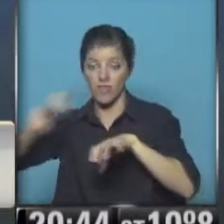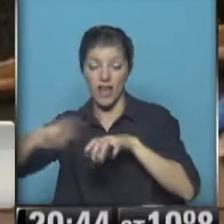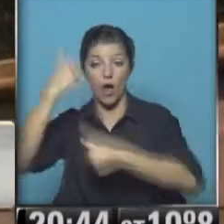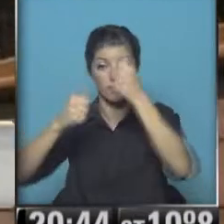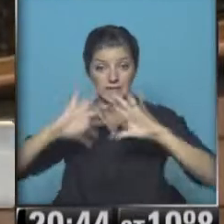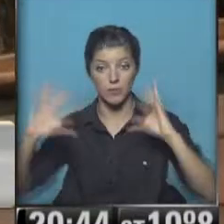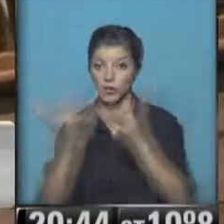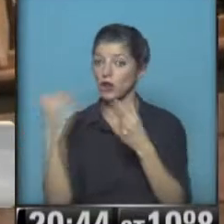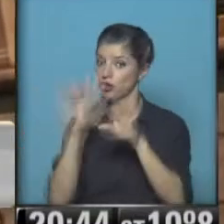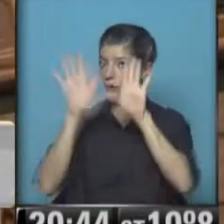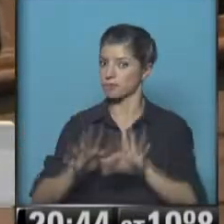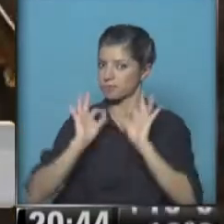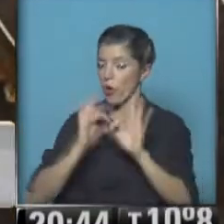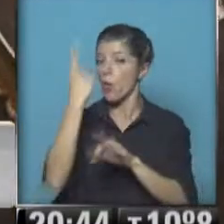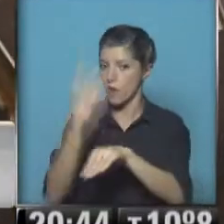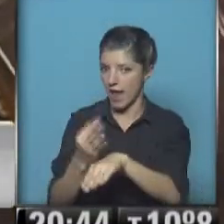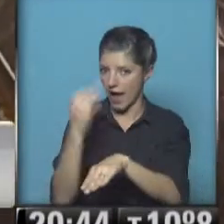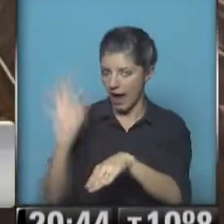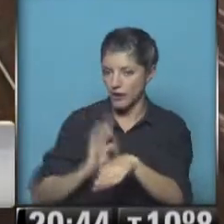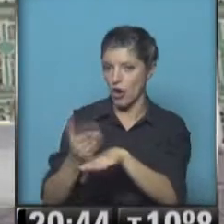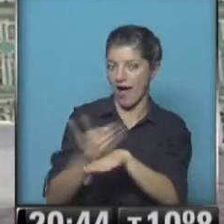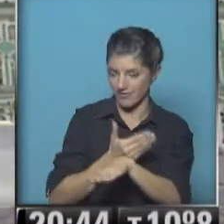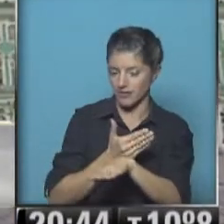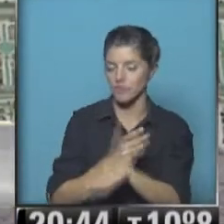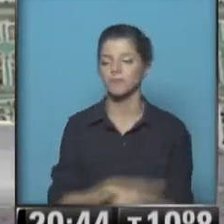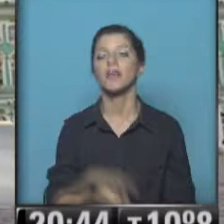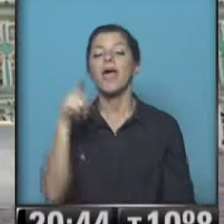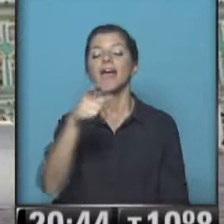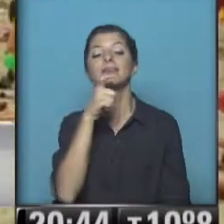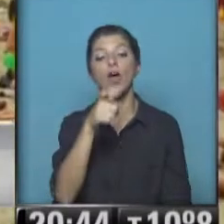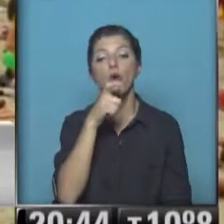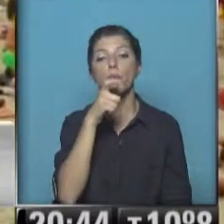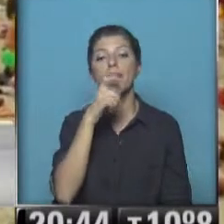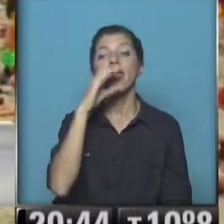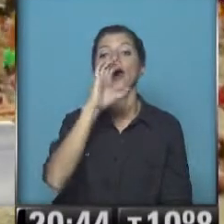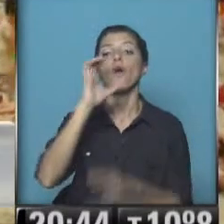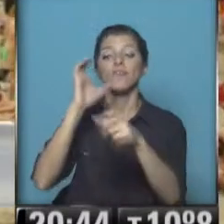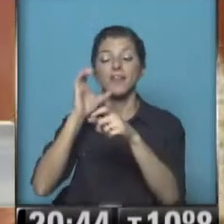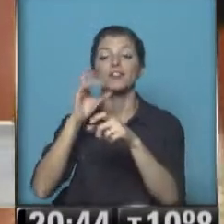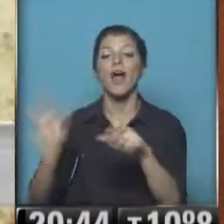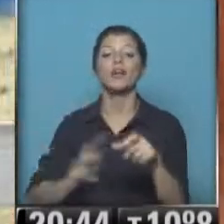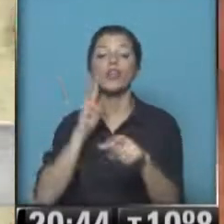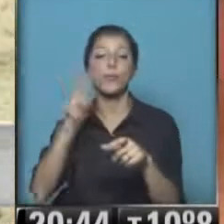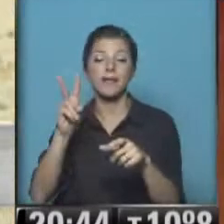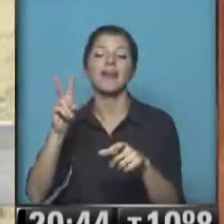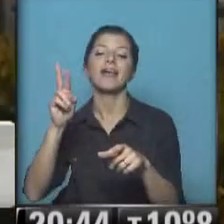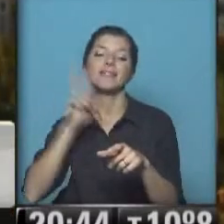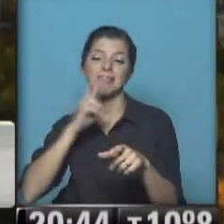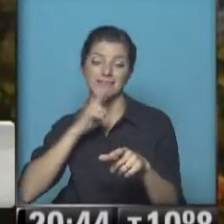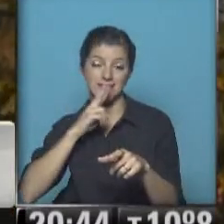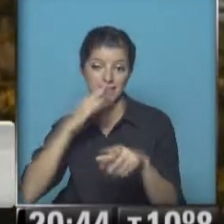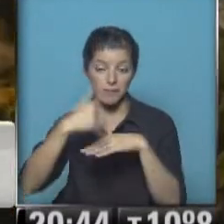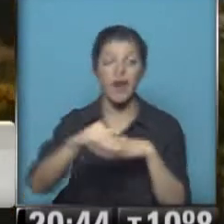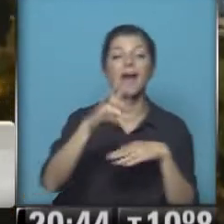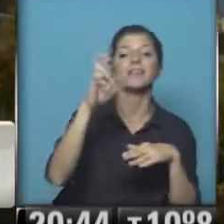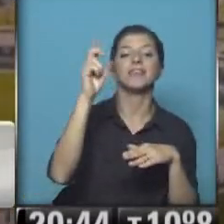tengan todo bien organizado. Bueno, la Copa Confederaciones, por supuesto, se jugará en 2017. Se realizará entre el 17